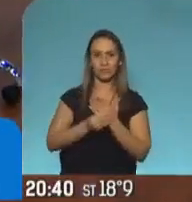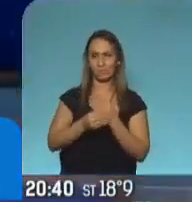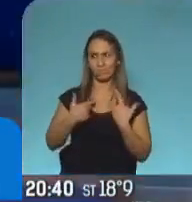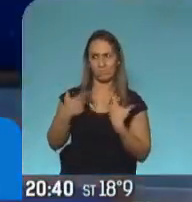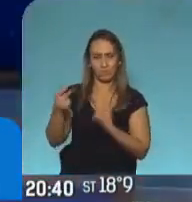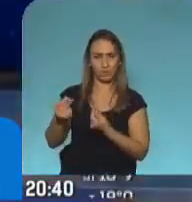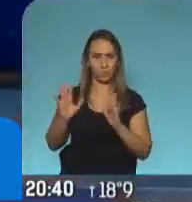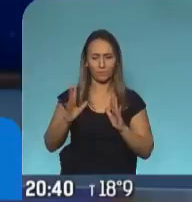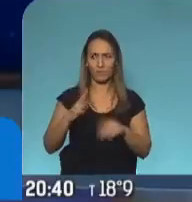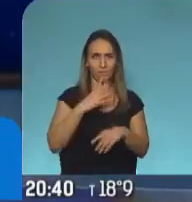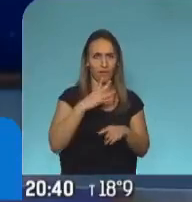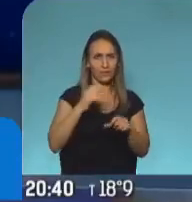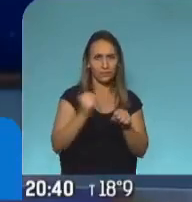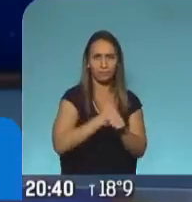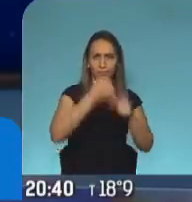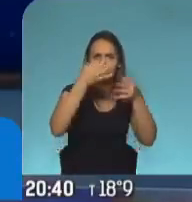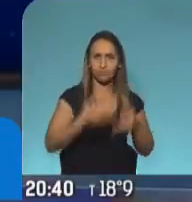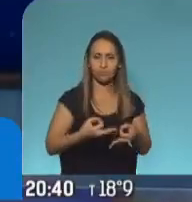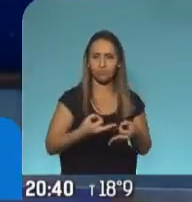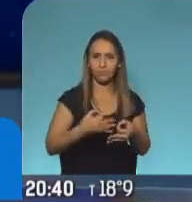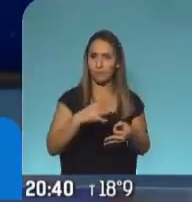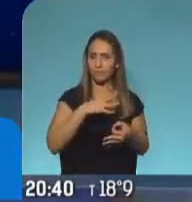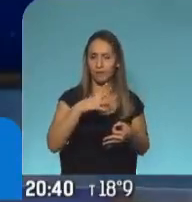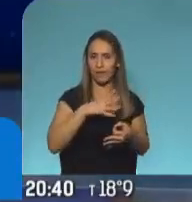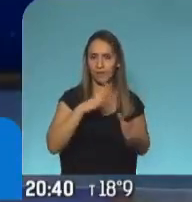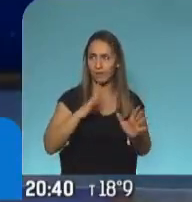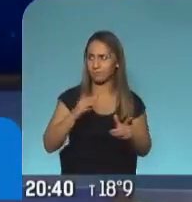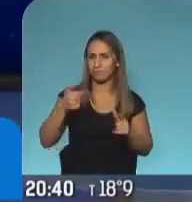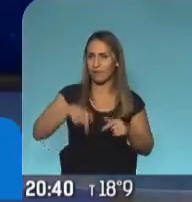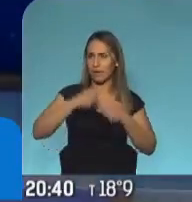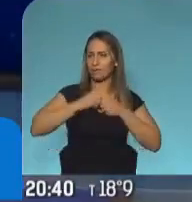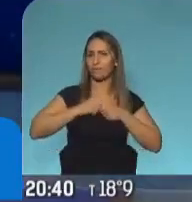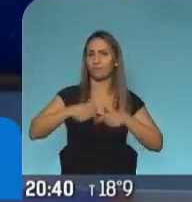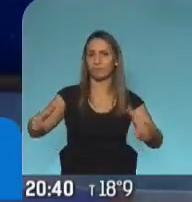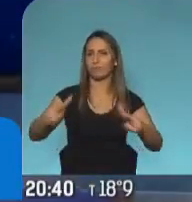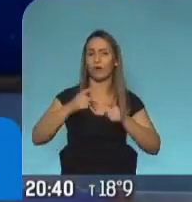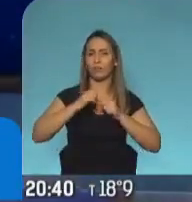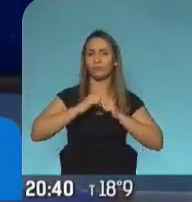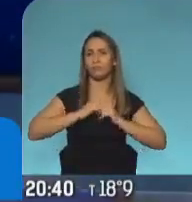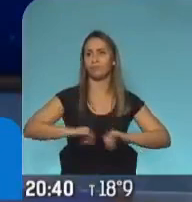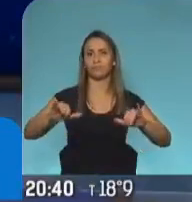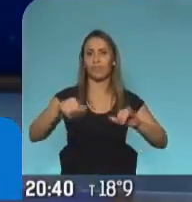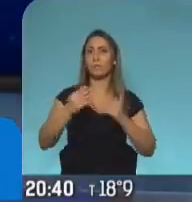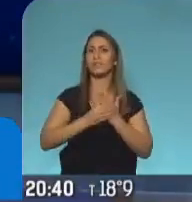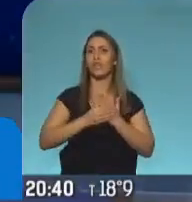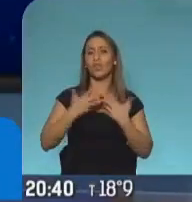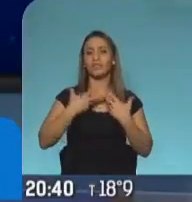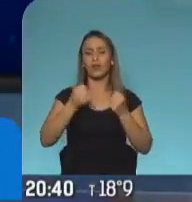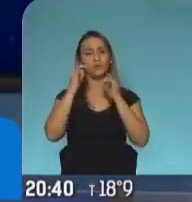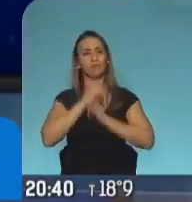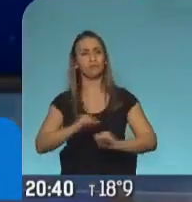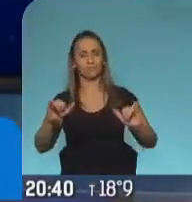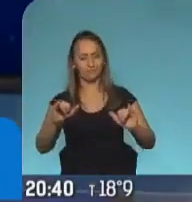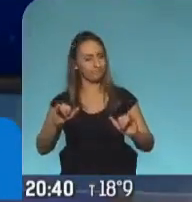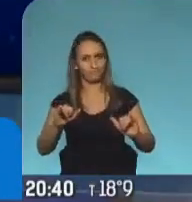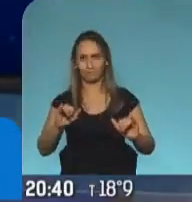decía esto no está todavía confirmado científicamente. Imagínate lanzar este mensaje desde el Ministerio de Salud. Es un mensaje muy fuerte